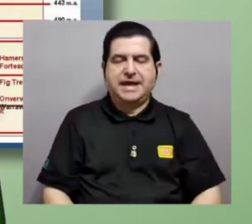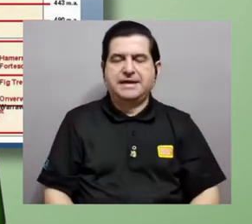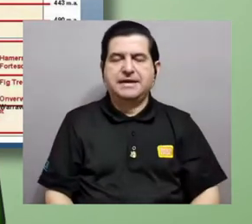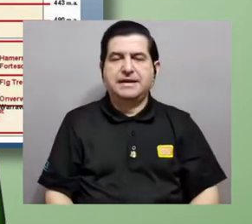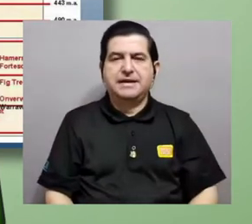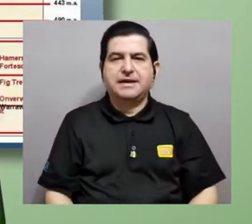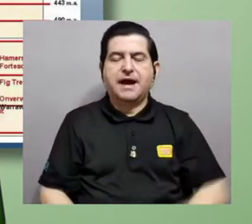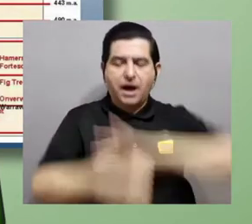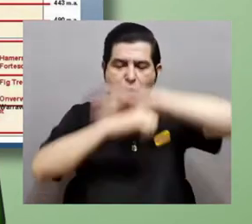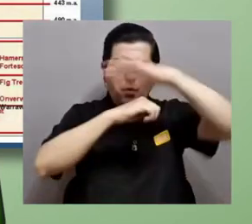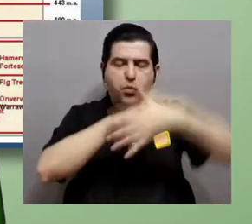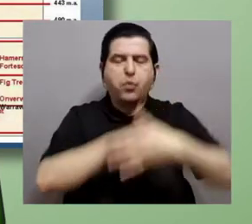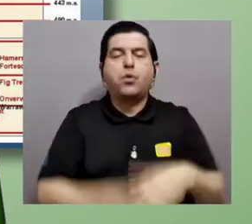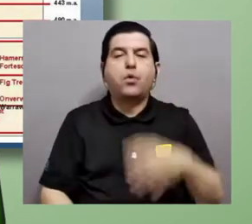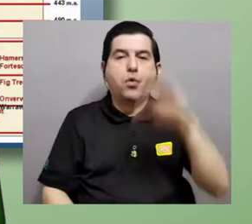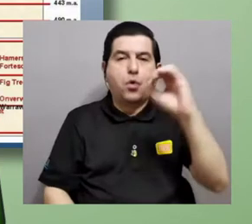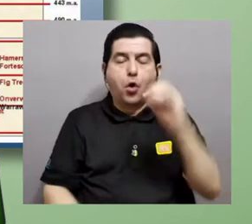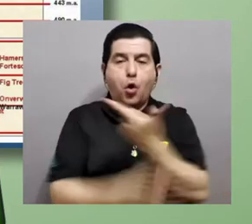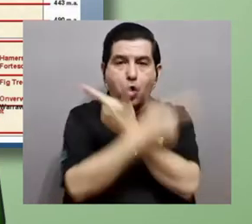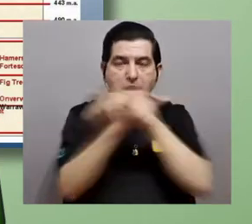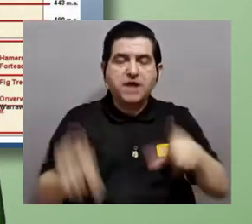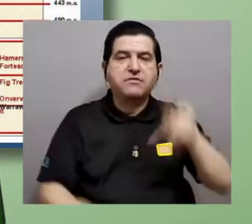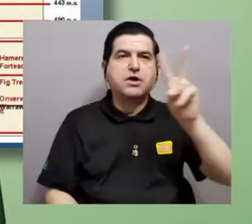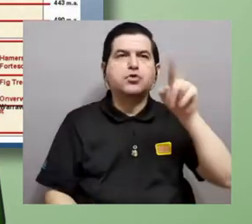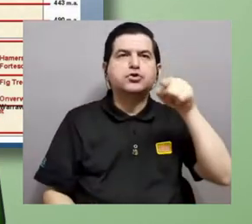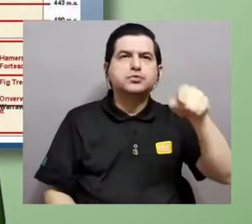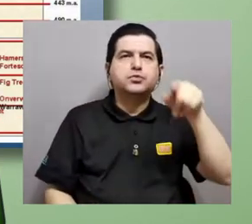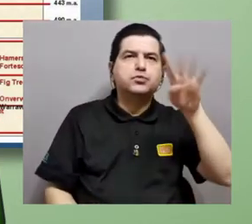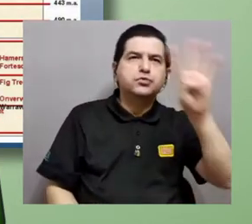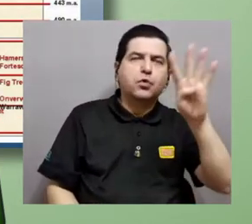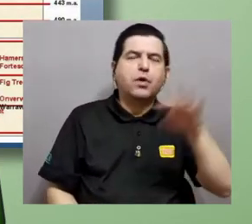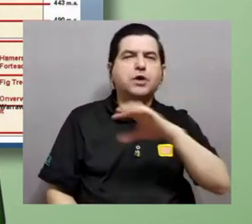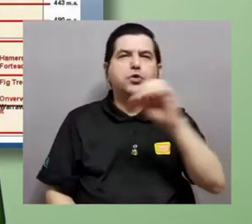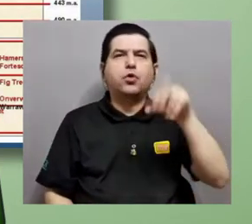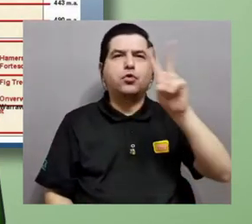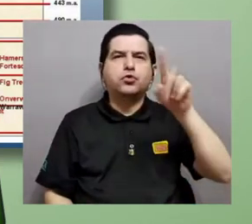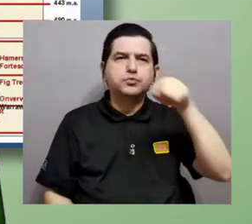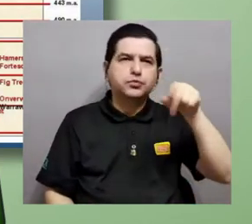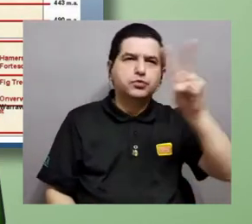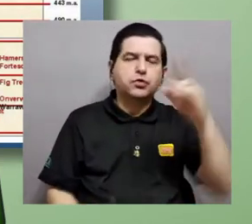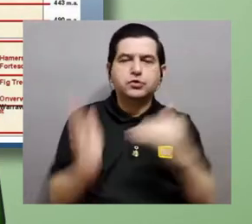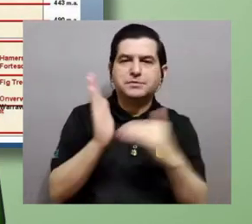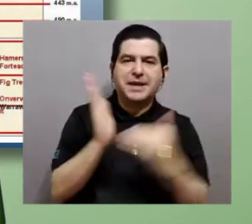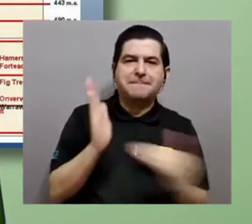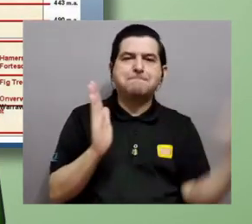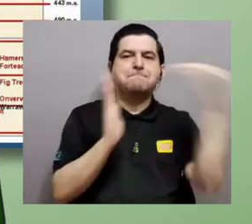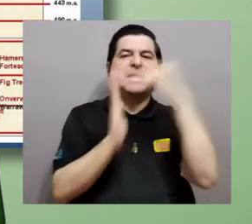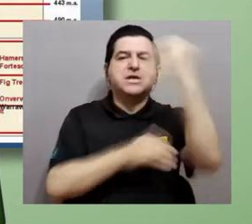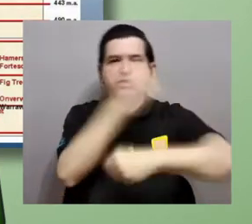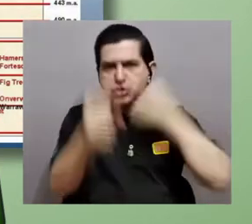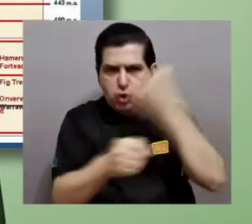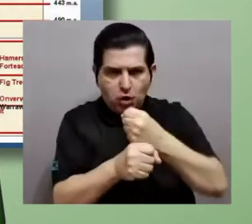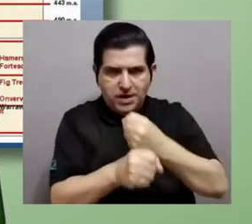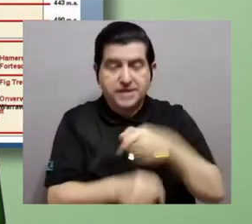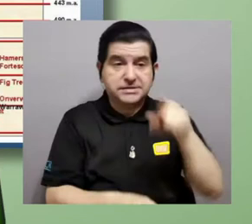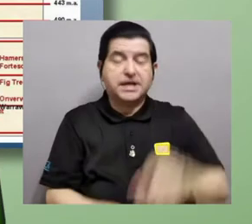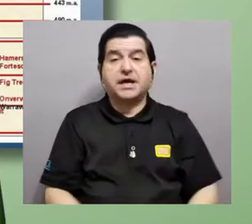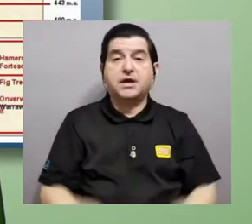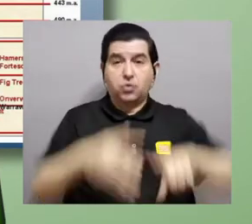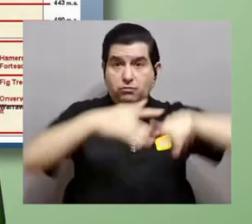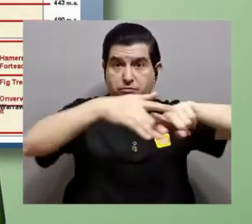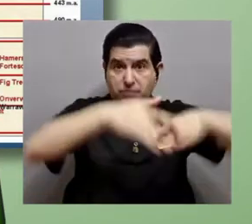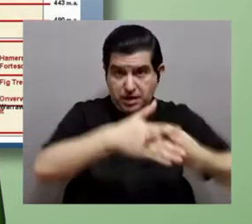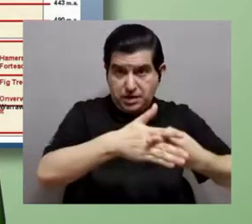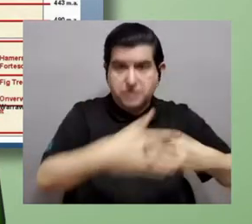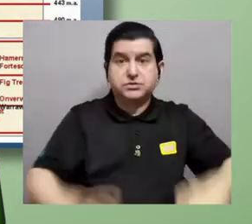atmósfera con oxígeno libre anda por 2,4 a 2,2 mil millones de años. Eso generó